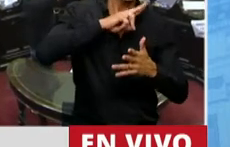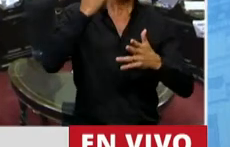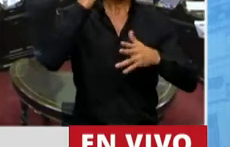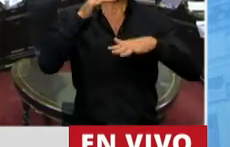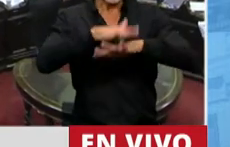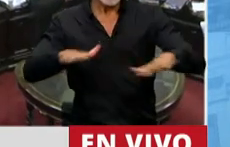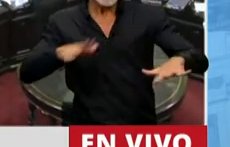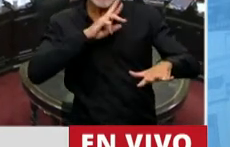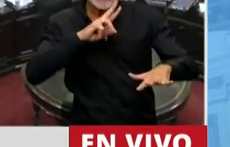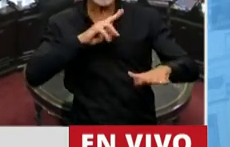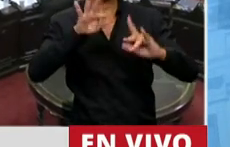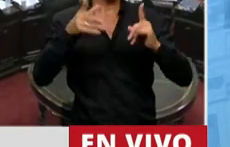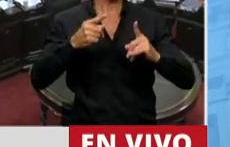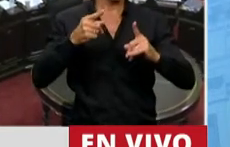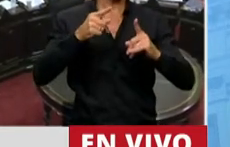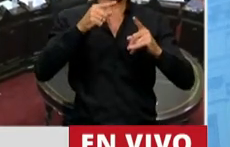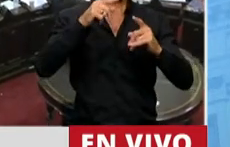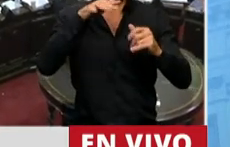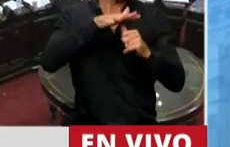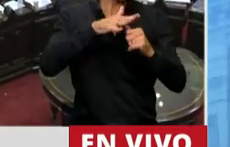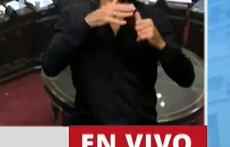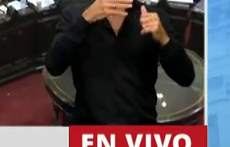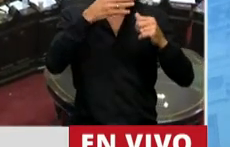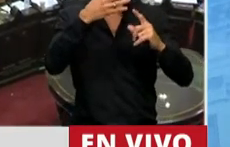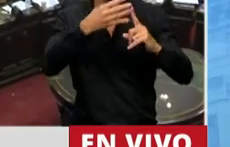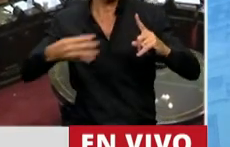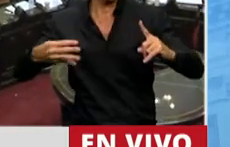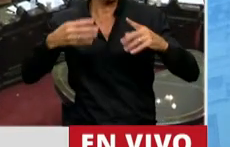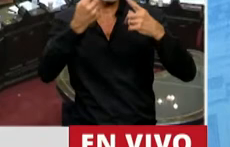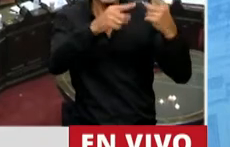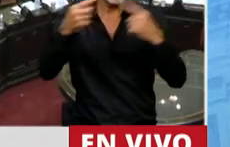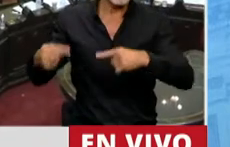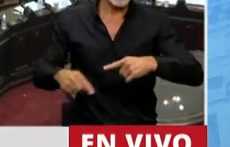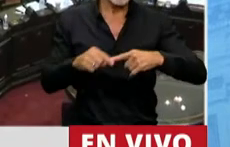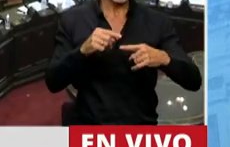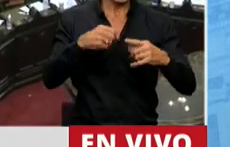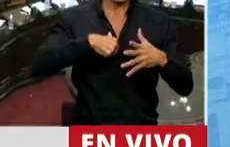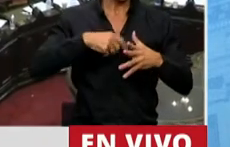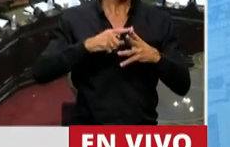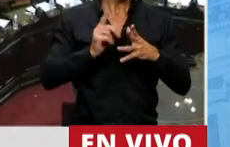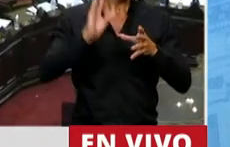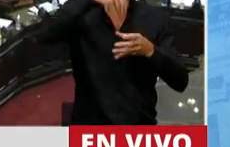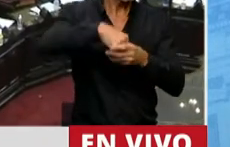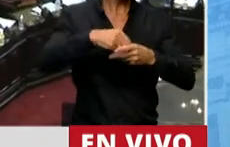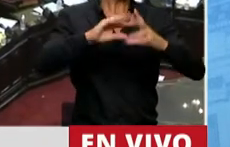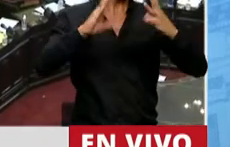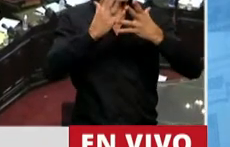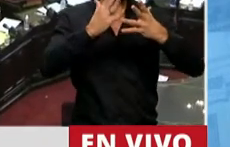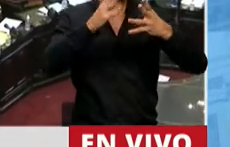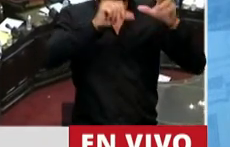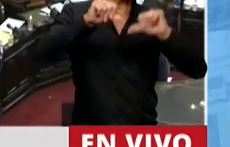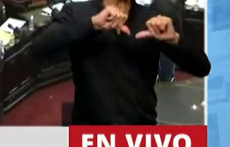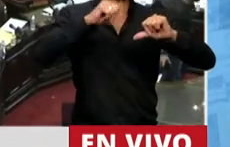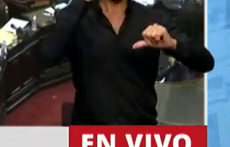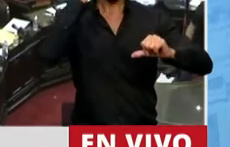y las identidades diferentes estamos haciéndonos cada vez más presentes en el mundo científico, cultural y,